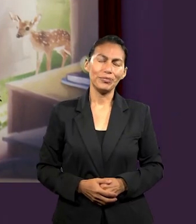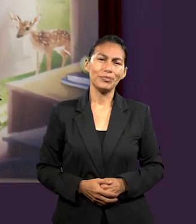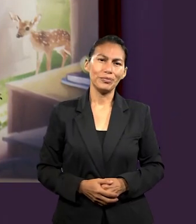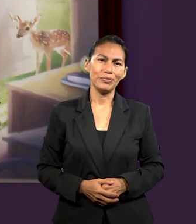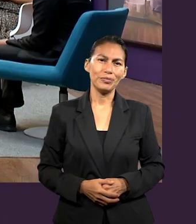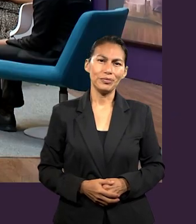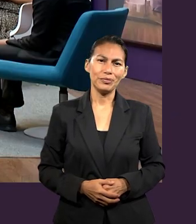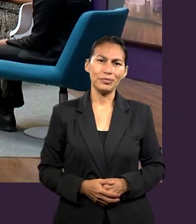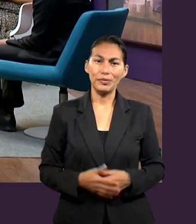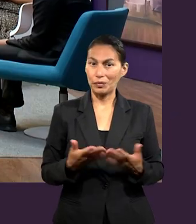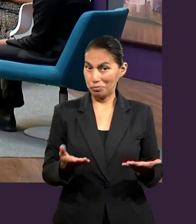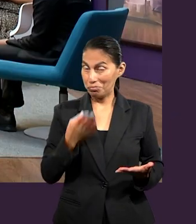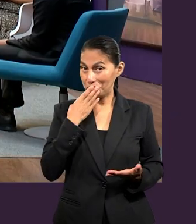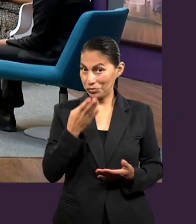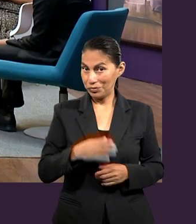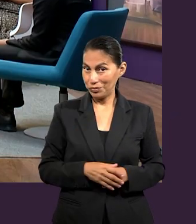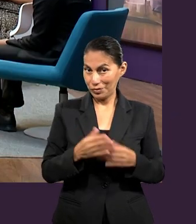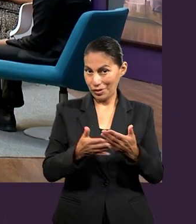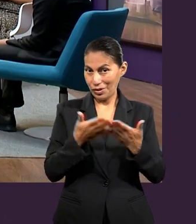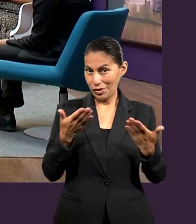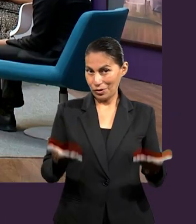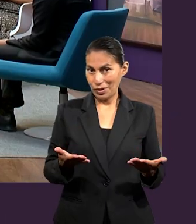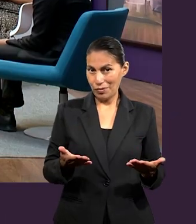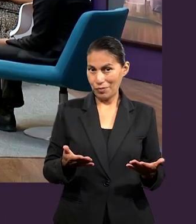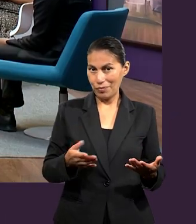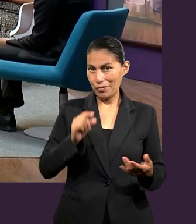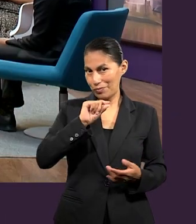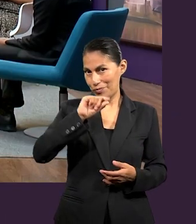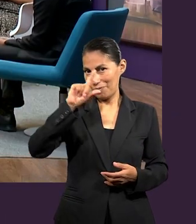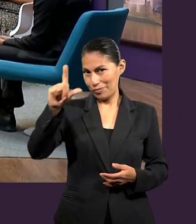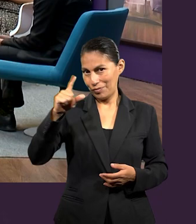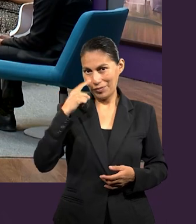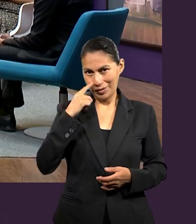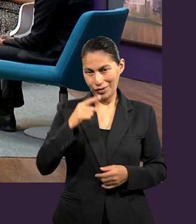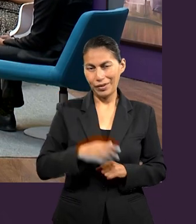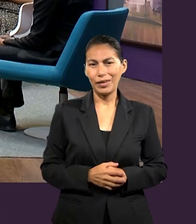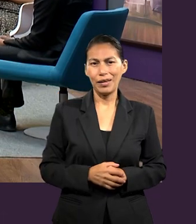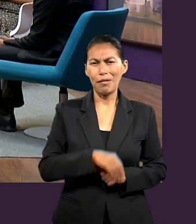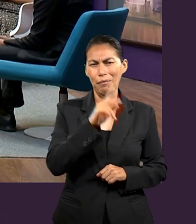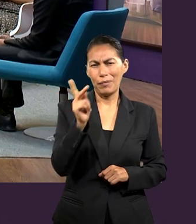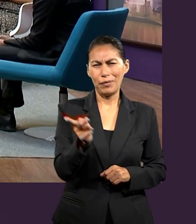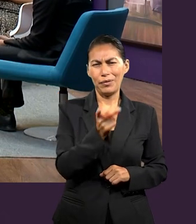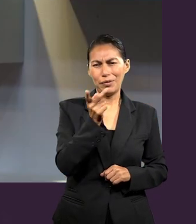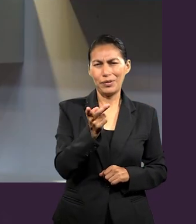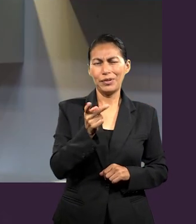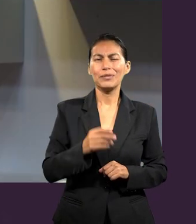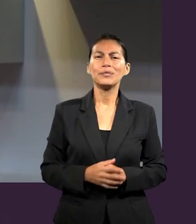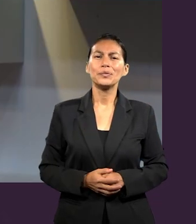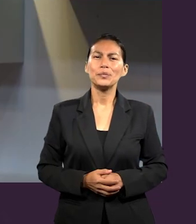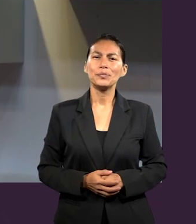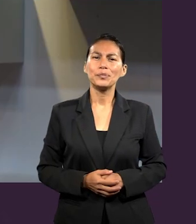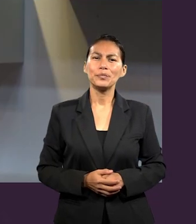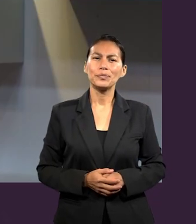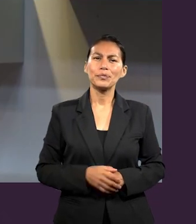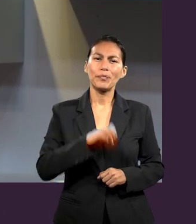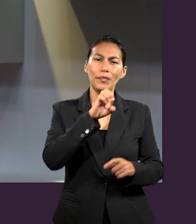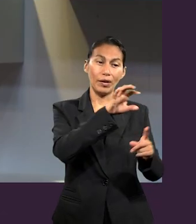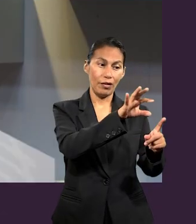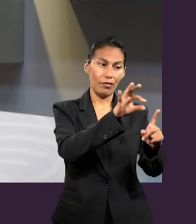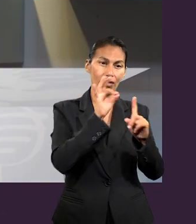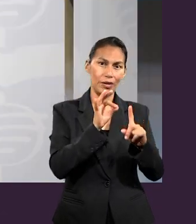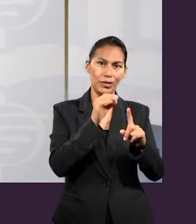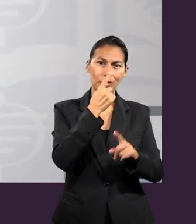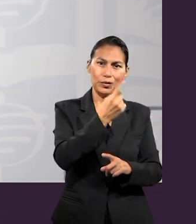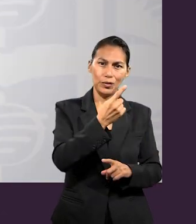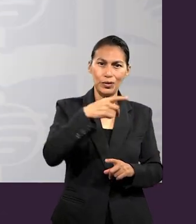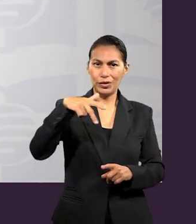los testimonios. Ok. Es tiempo, muchachos, de ir a consultar a nuestros expertos, y en esta ocasión vamos a hacerle la pregunta que está en